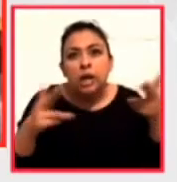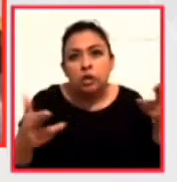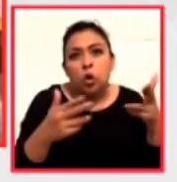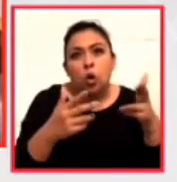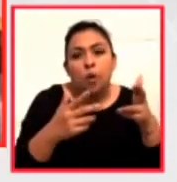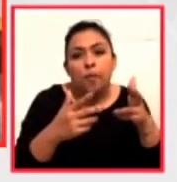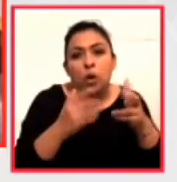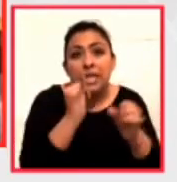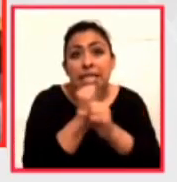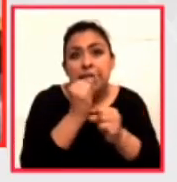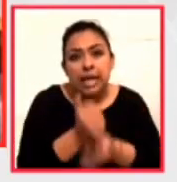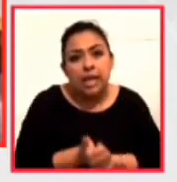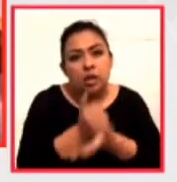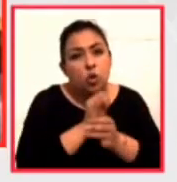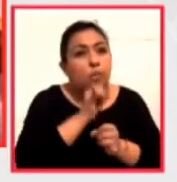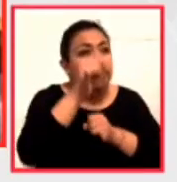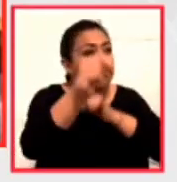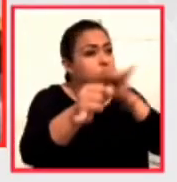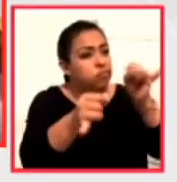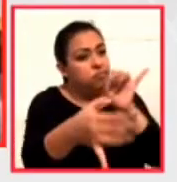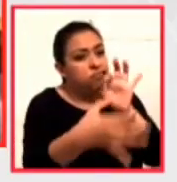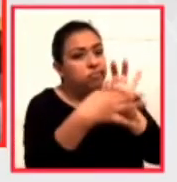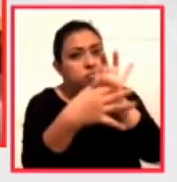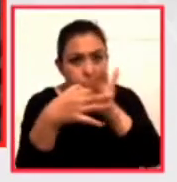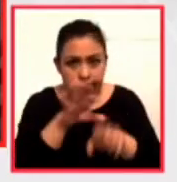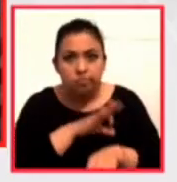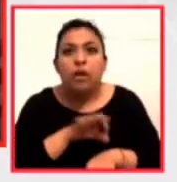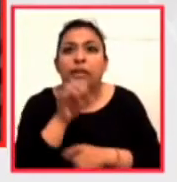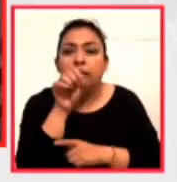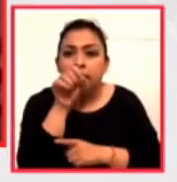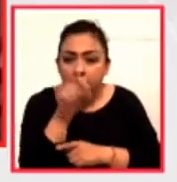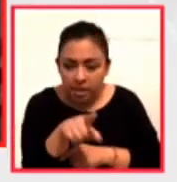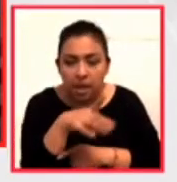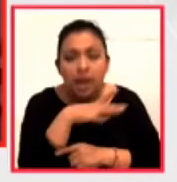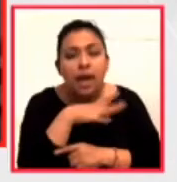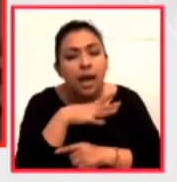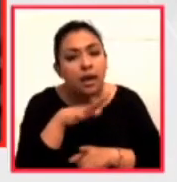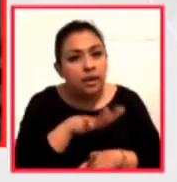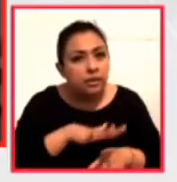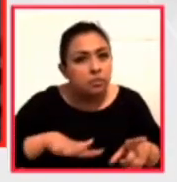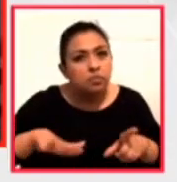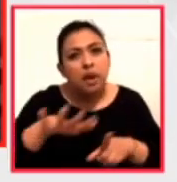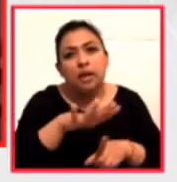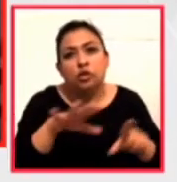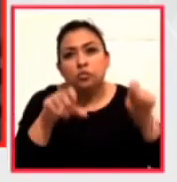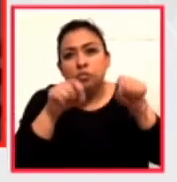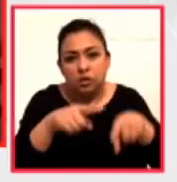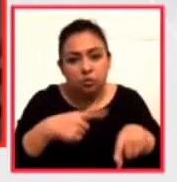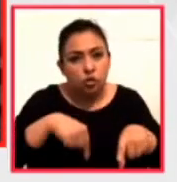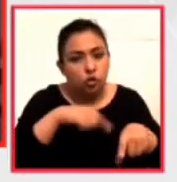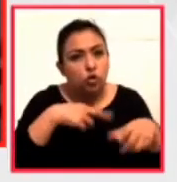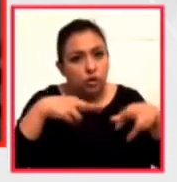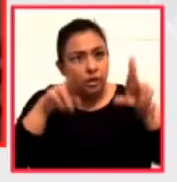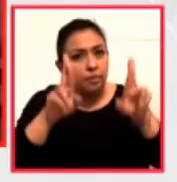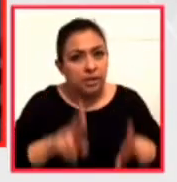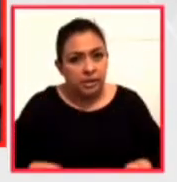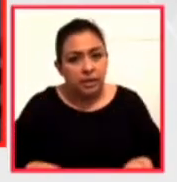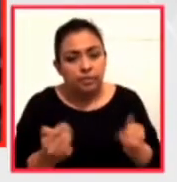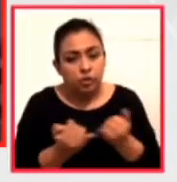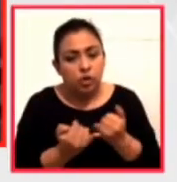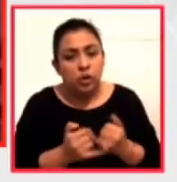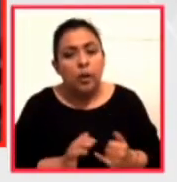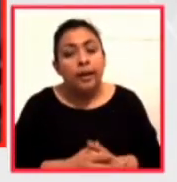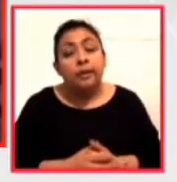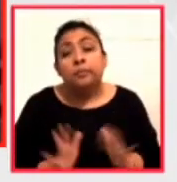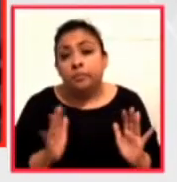para regresar a poder también establecer el espacio común que nosotros representamos y